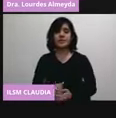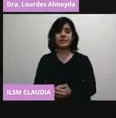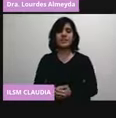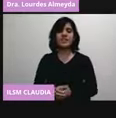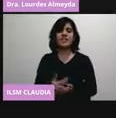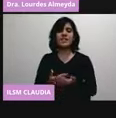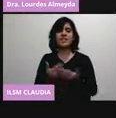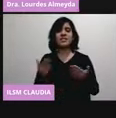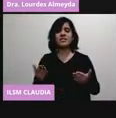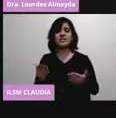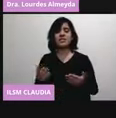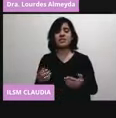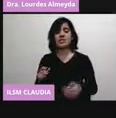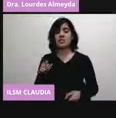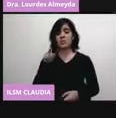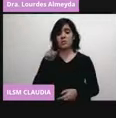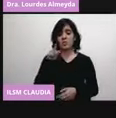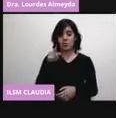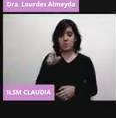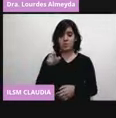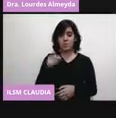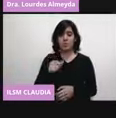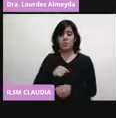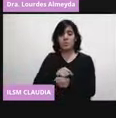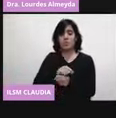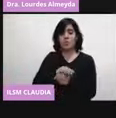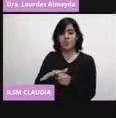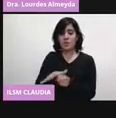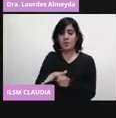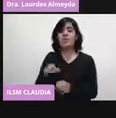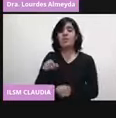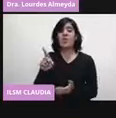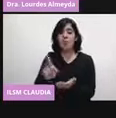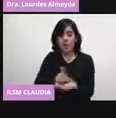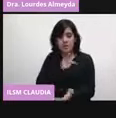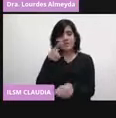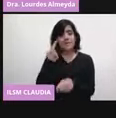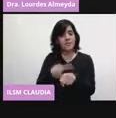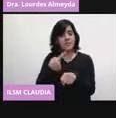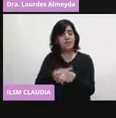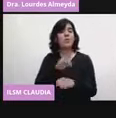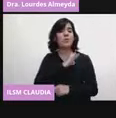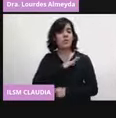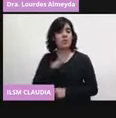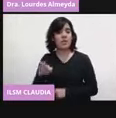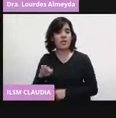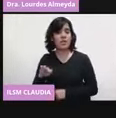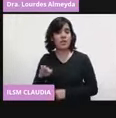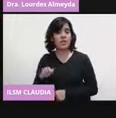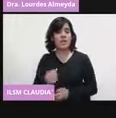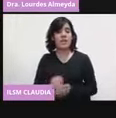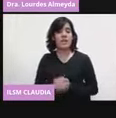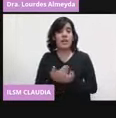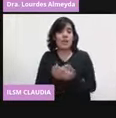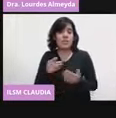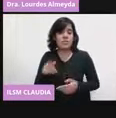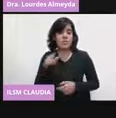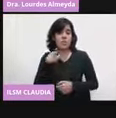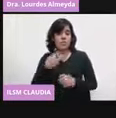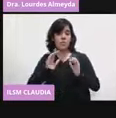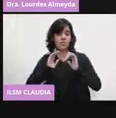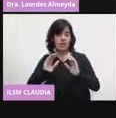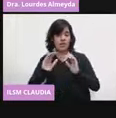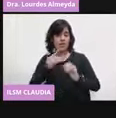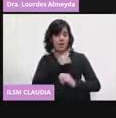usted le dio COVID-19, le puede dar otra vez y se va a cuidar, se va a seguir cuidando hasta que usted se